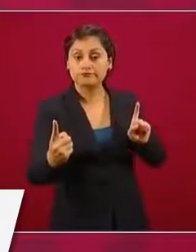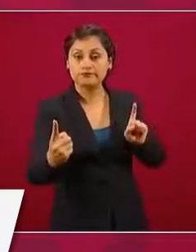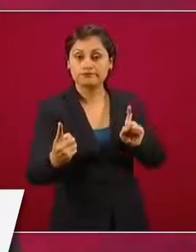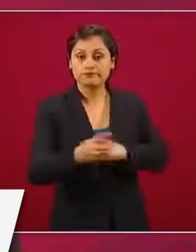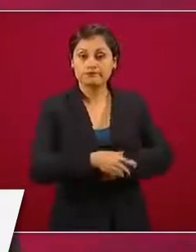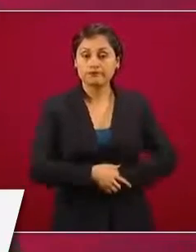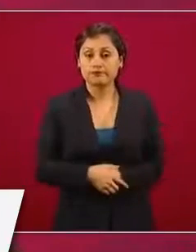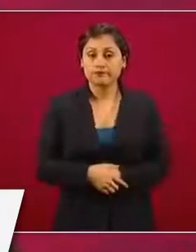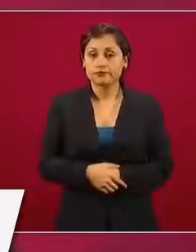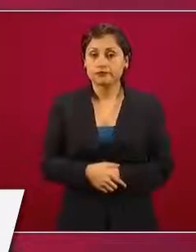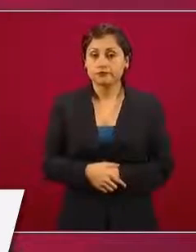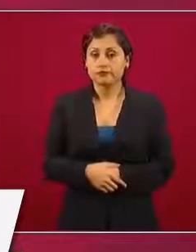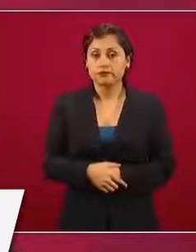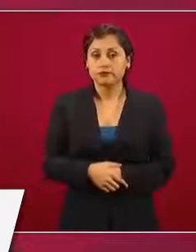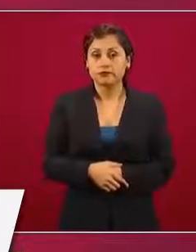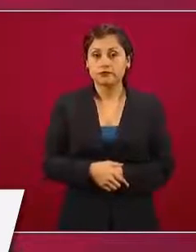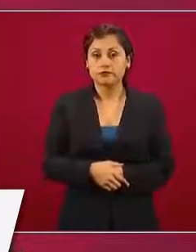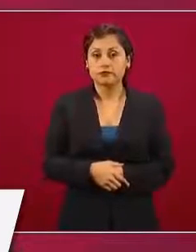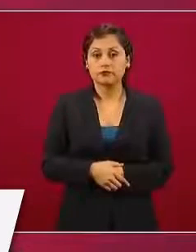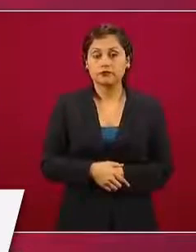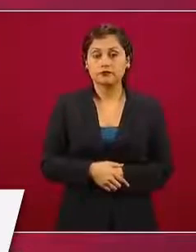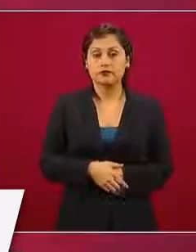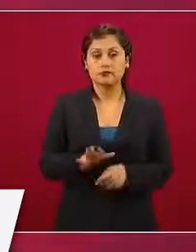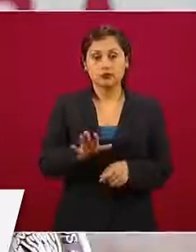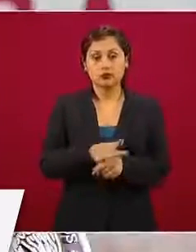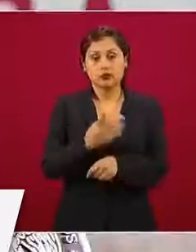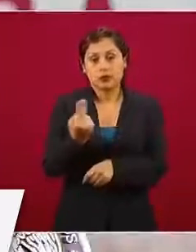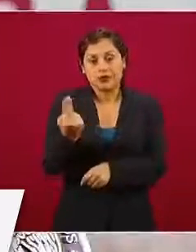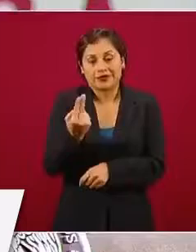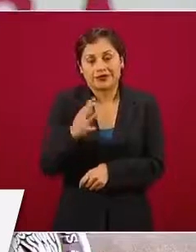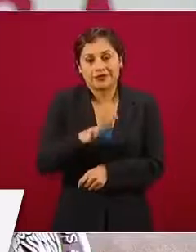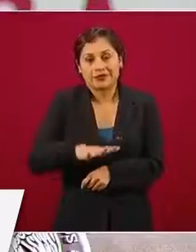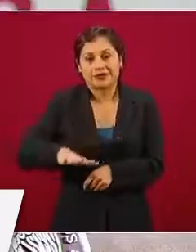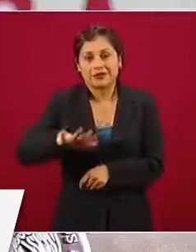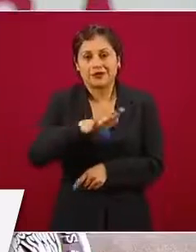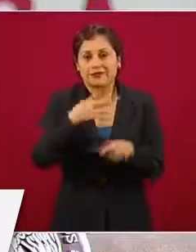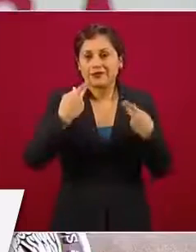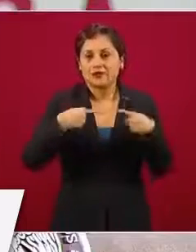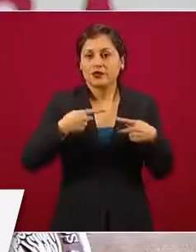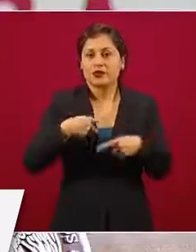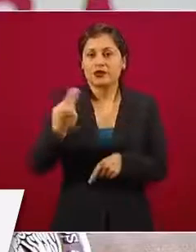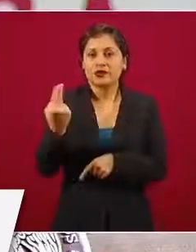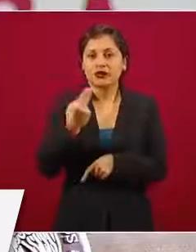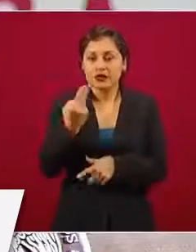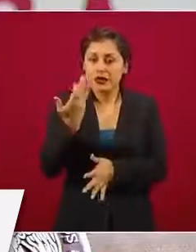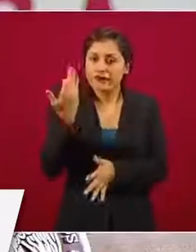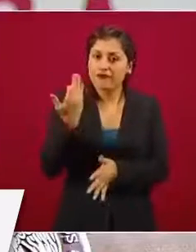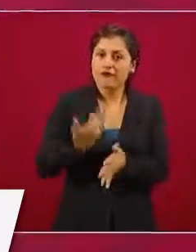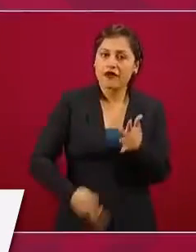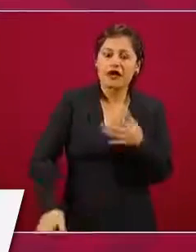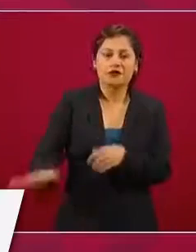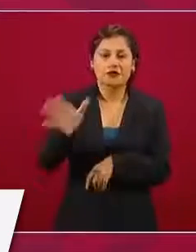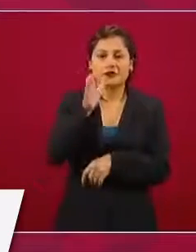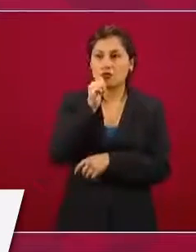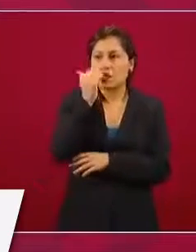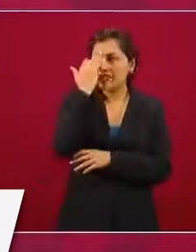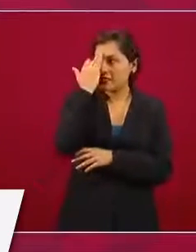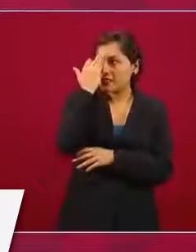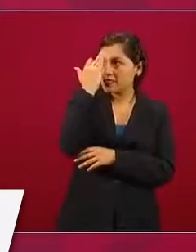porque también es necesario eso, hace falta, no se puede tanto